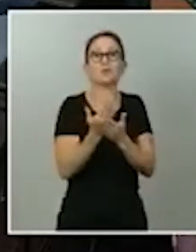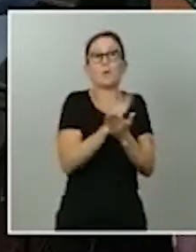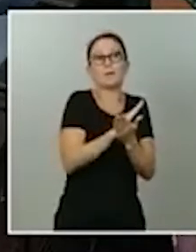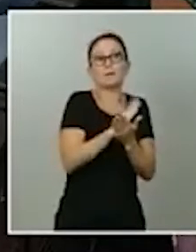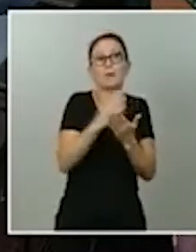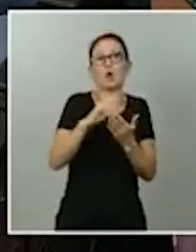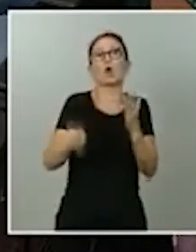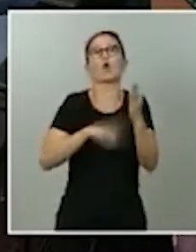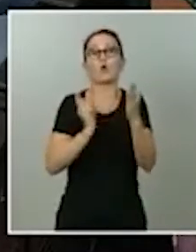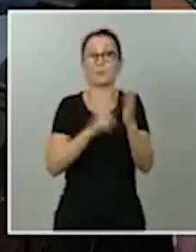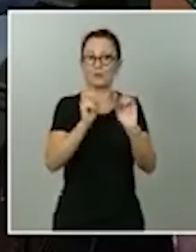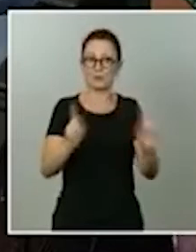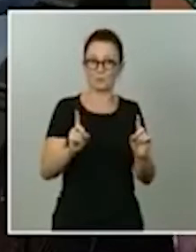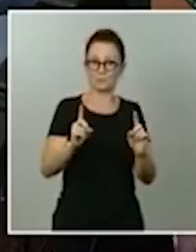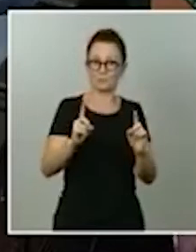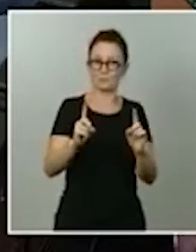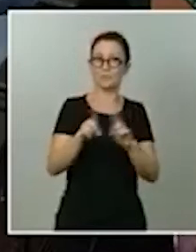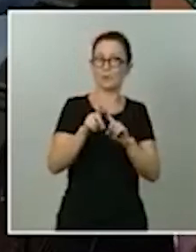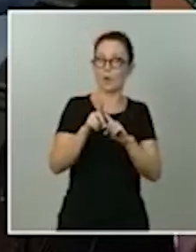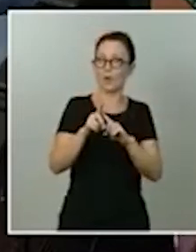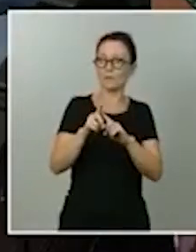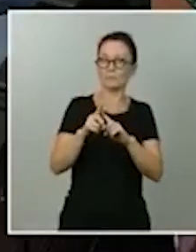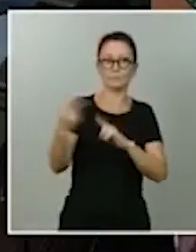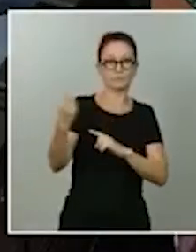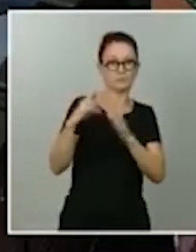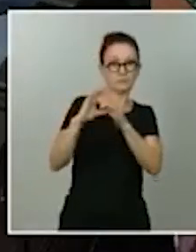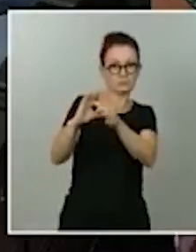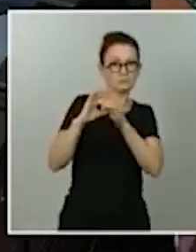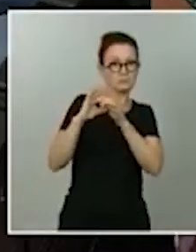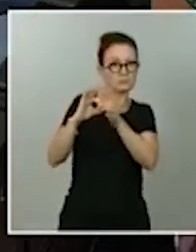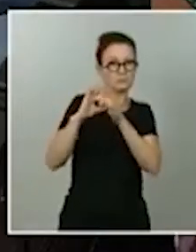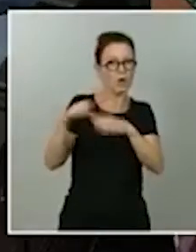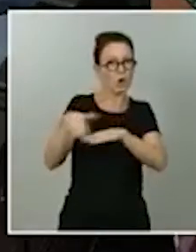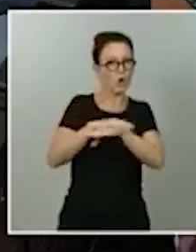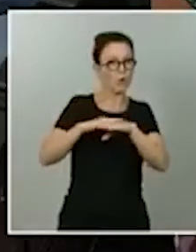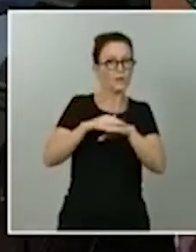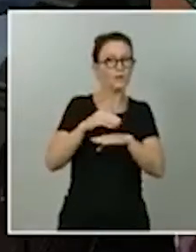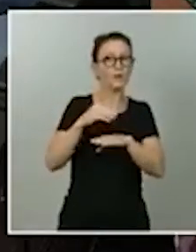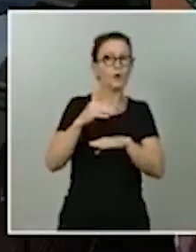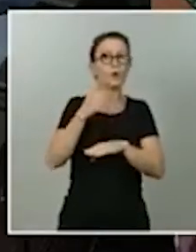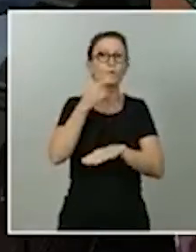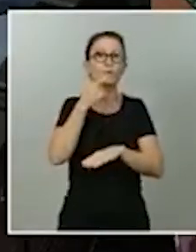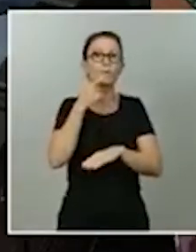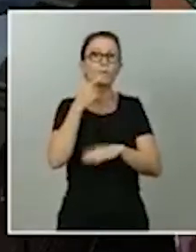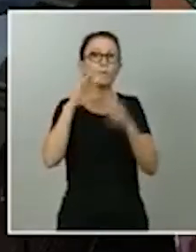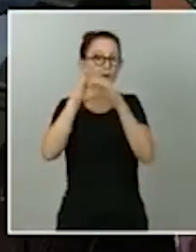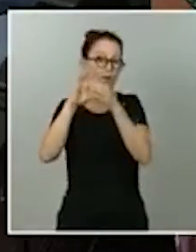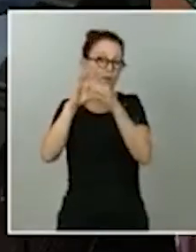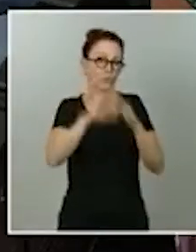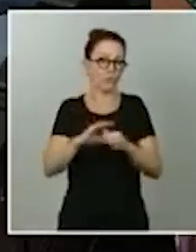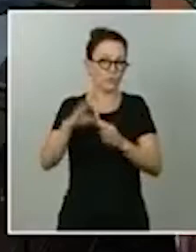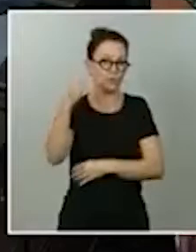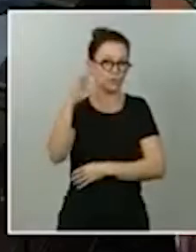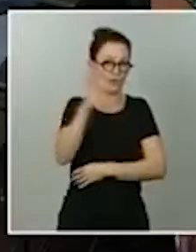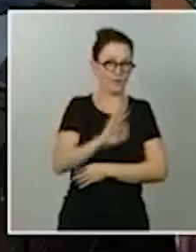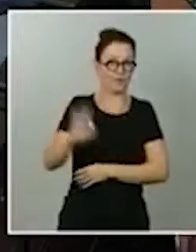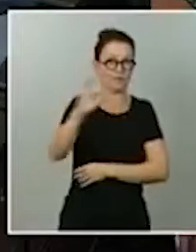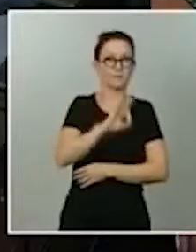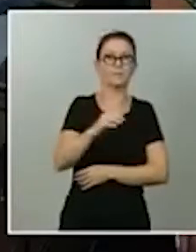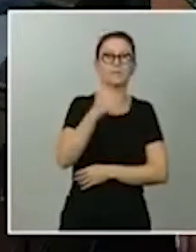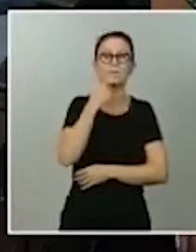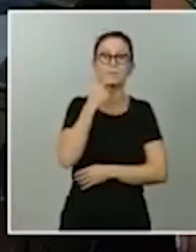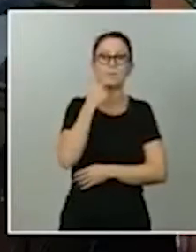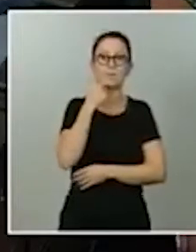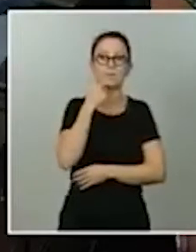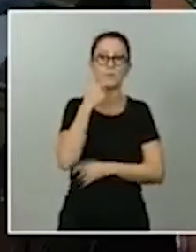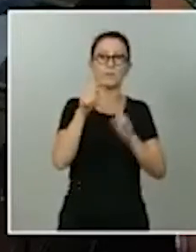socio de gobierno, Unidas Podemos, dice que la ministra de Educación tiene una falta de liderazgo en lo que supone la vuelta